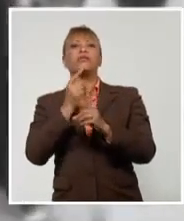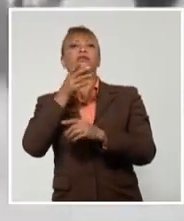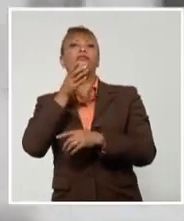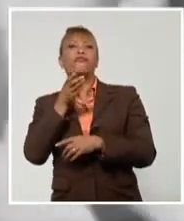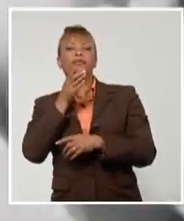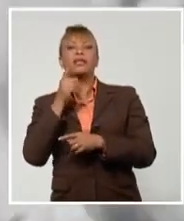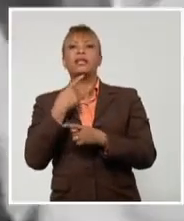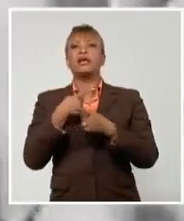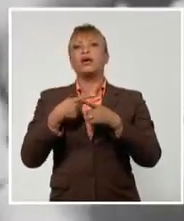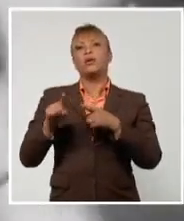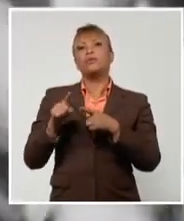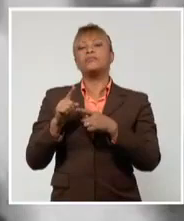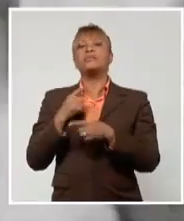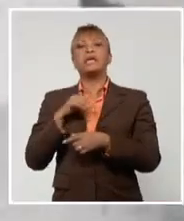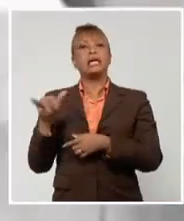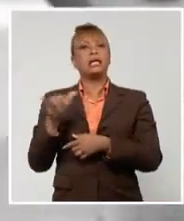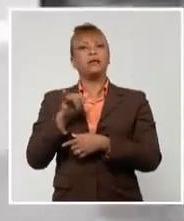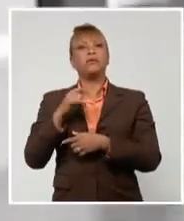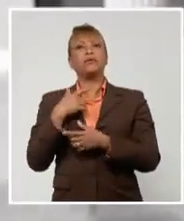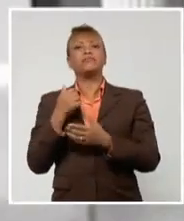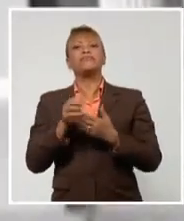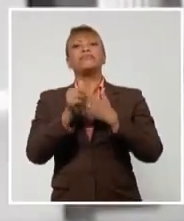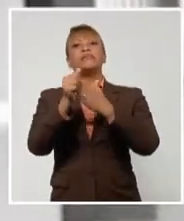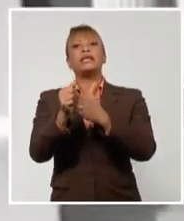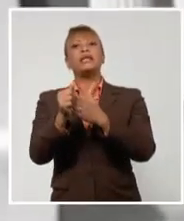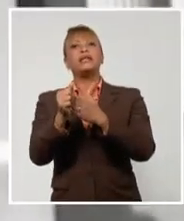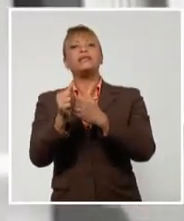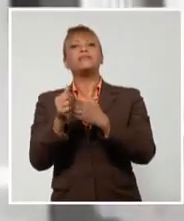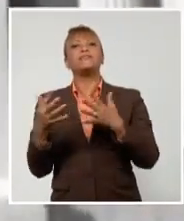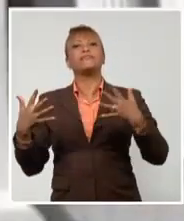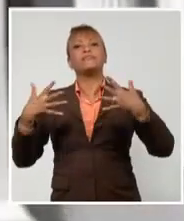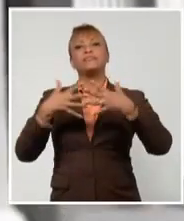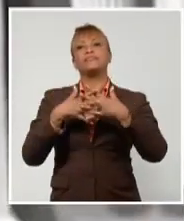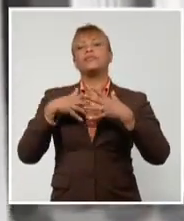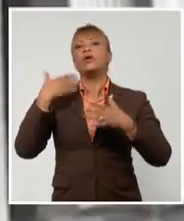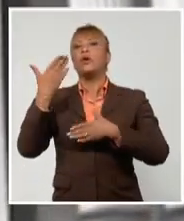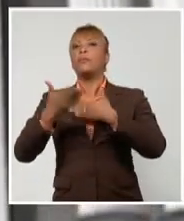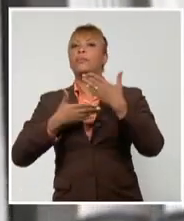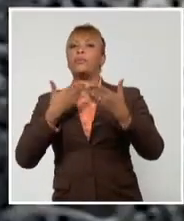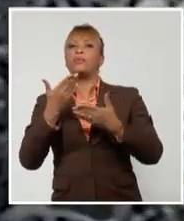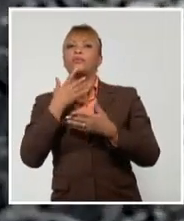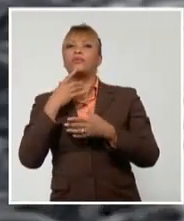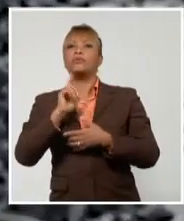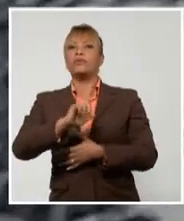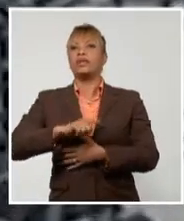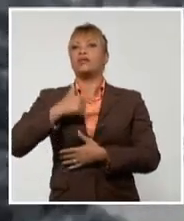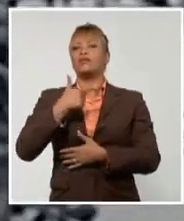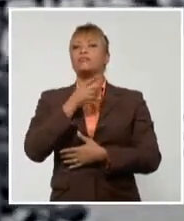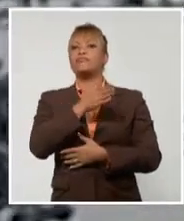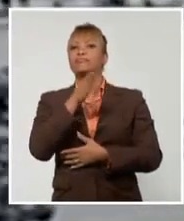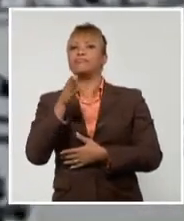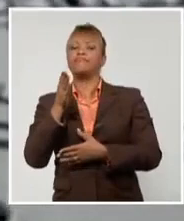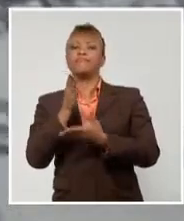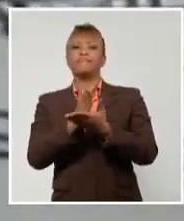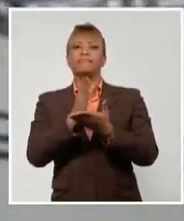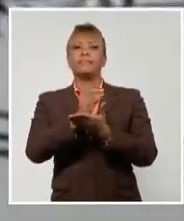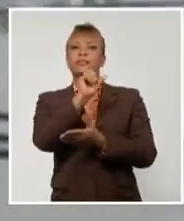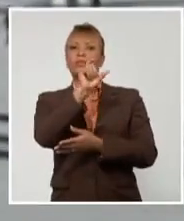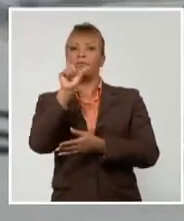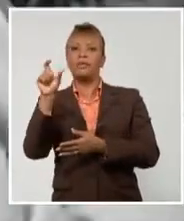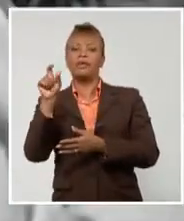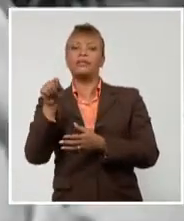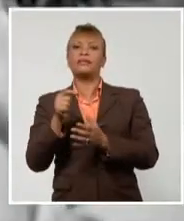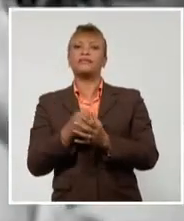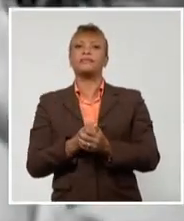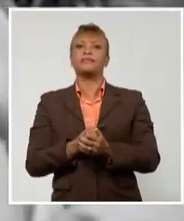un hombre de acción, José Antonio Echeverría fue un líder muy vinculado a la promoción de la cultura entre los estudiantes universitarios. Así lo